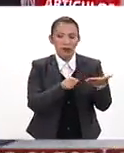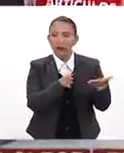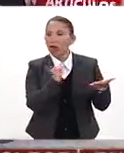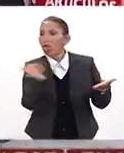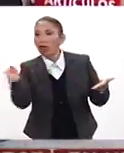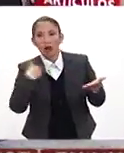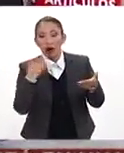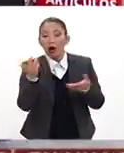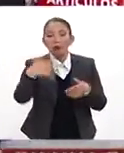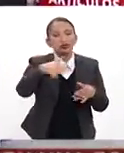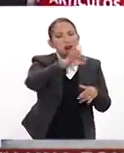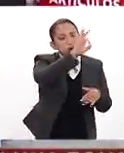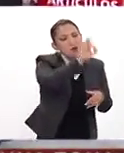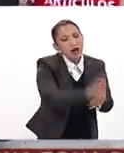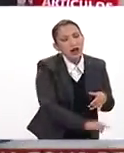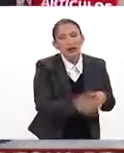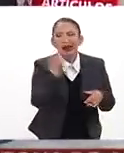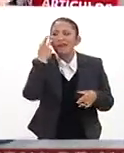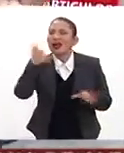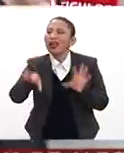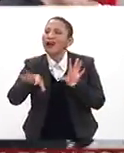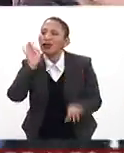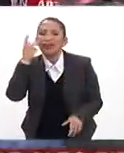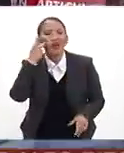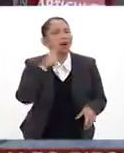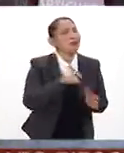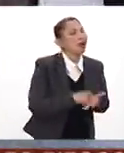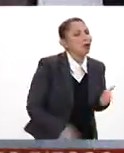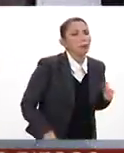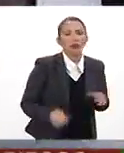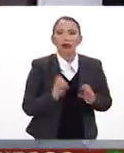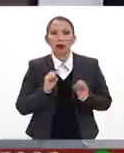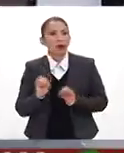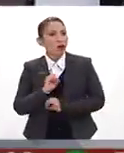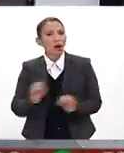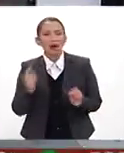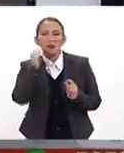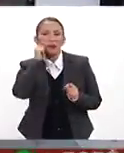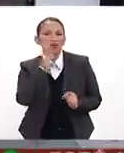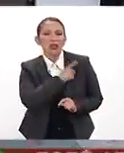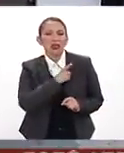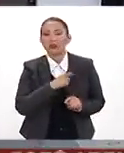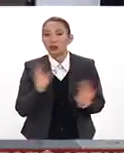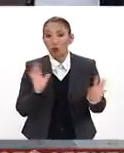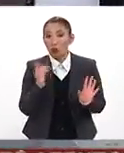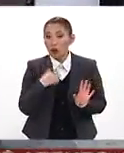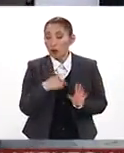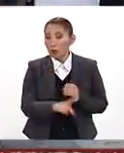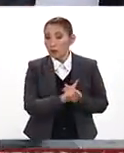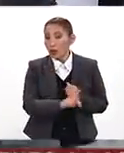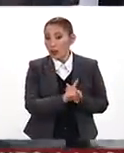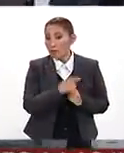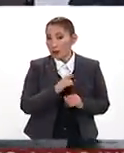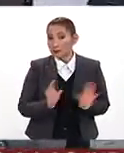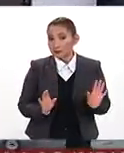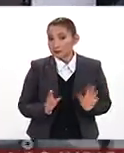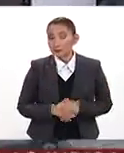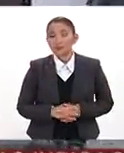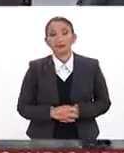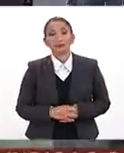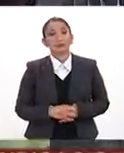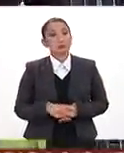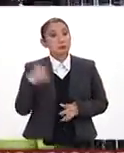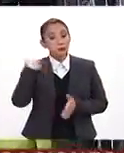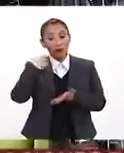solamente salir a buscar ofertas y a ver qué me encuentro y a ver qué me compro y no le hace que me endeude. Eso sí sería una muy mala decisión. Sí,